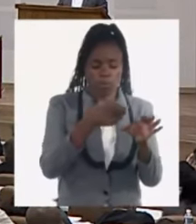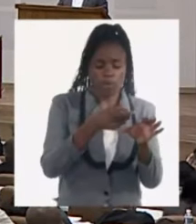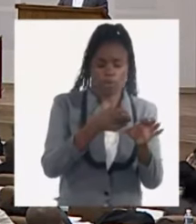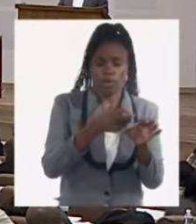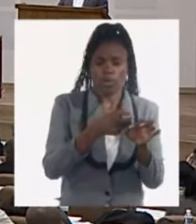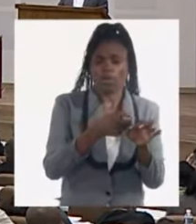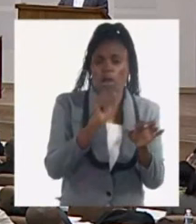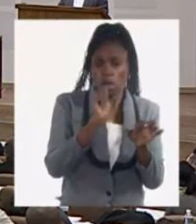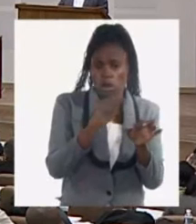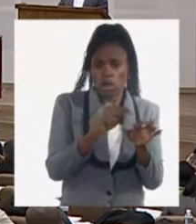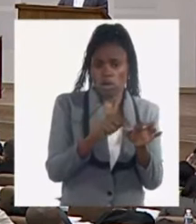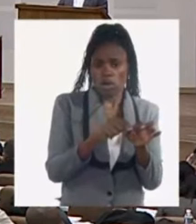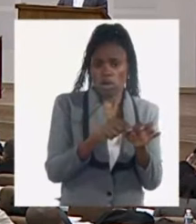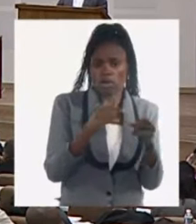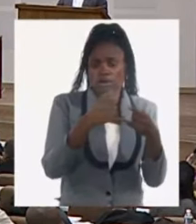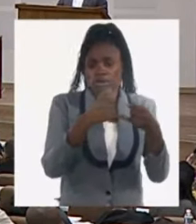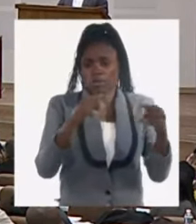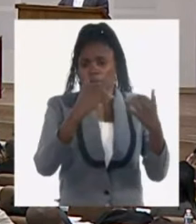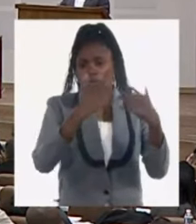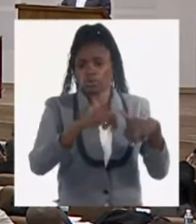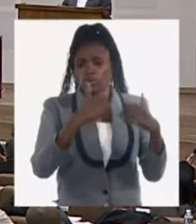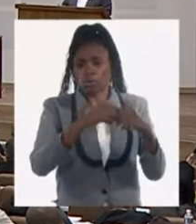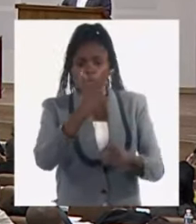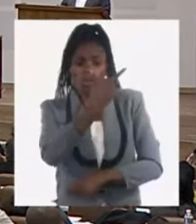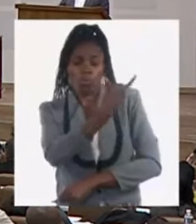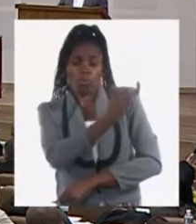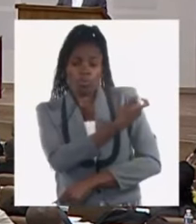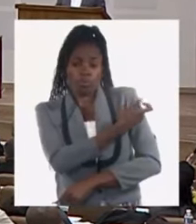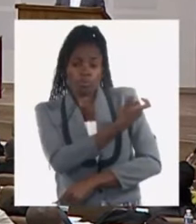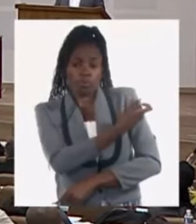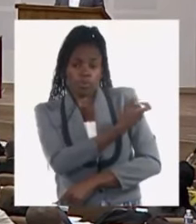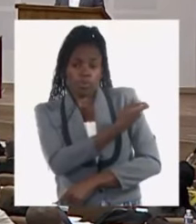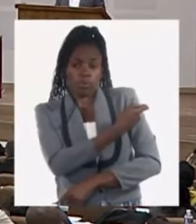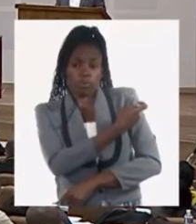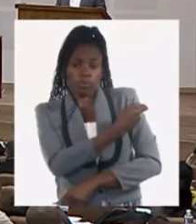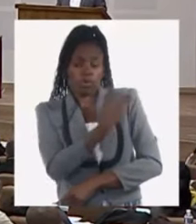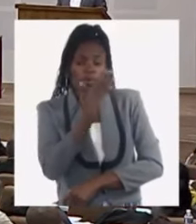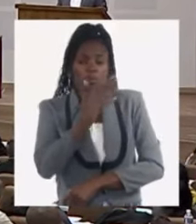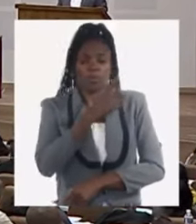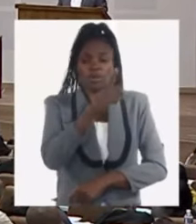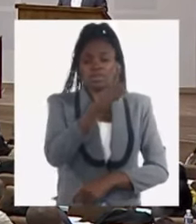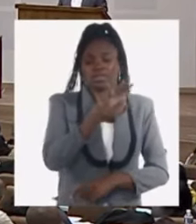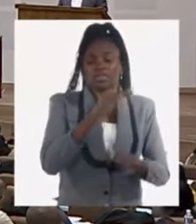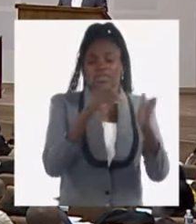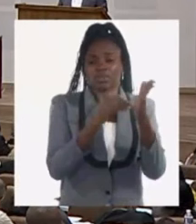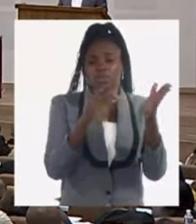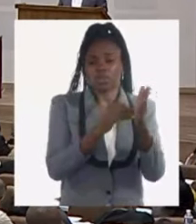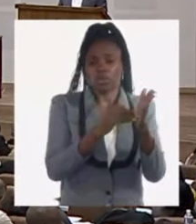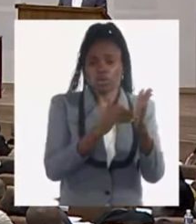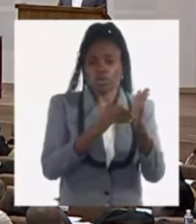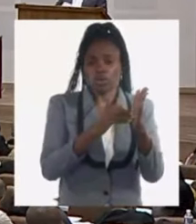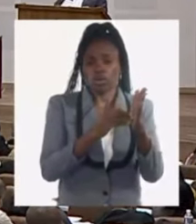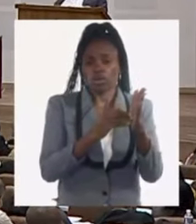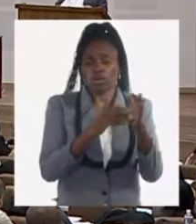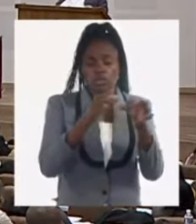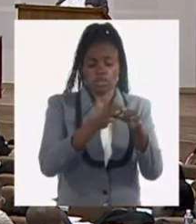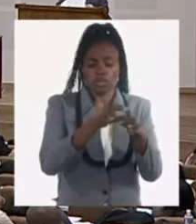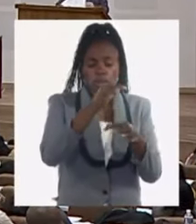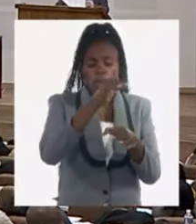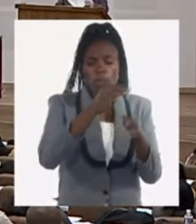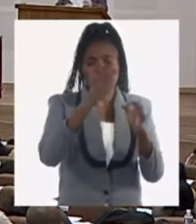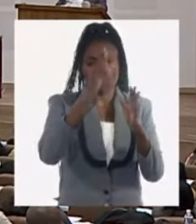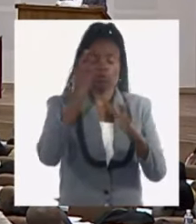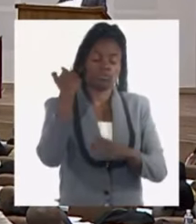en este sentido las líneas de producción de inyectables con capacidad de producción de 15 millones de bulbos al año y la de ingredientes farmacéuticos